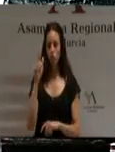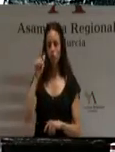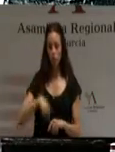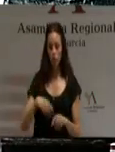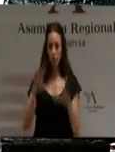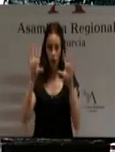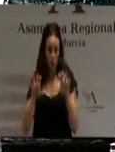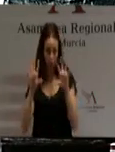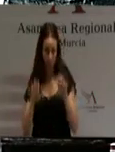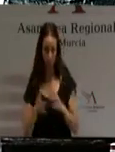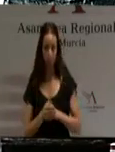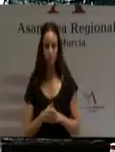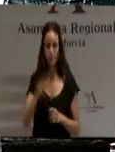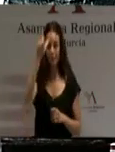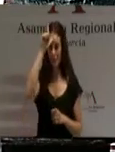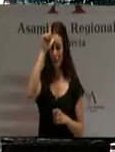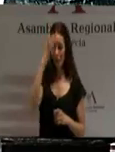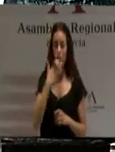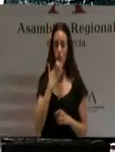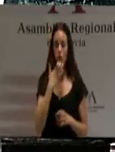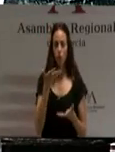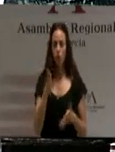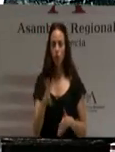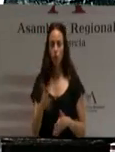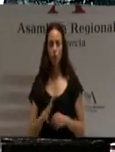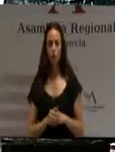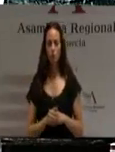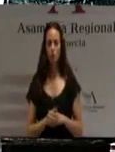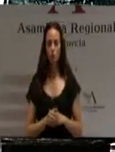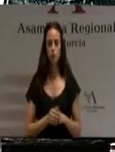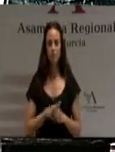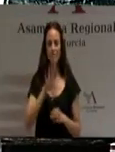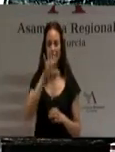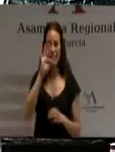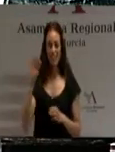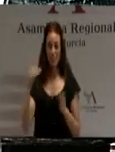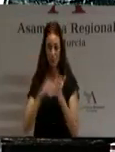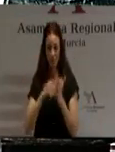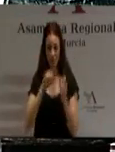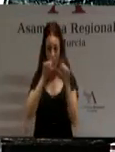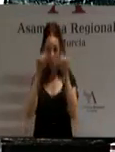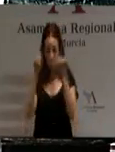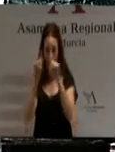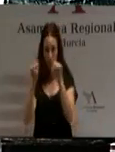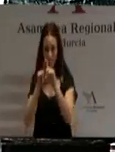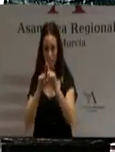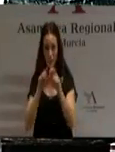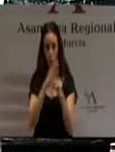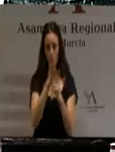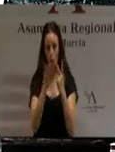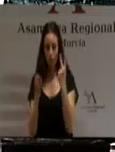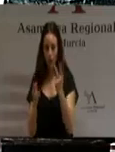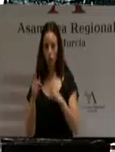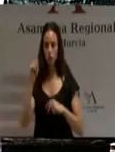En Alemania disponen de cerca de 550.000 empresas que forman aprendices en modalidad dual y del orden de 320